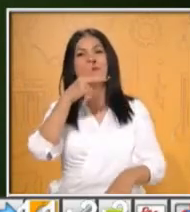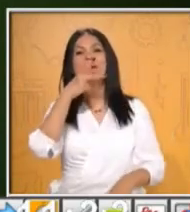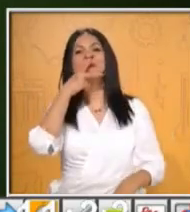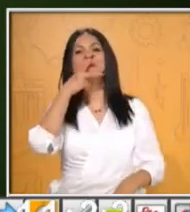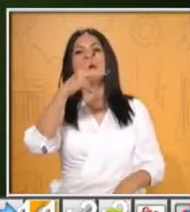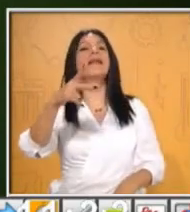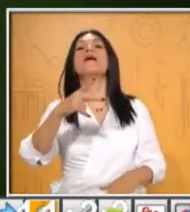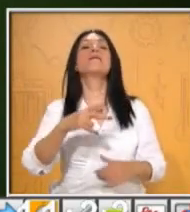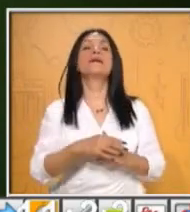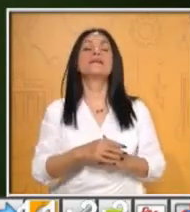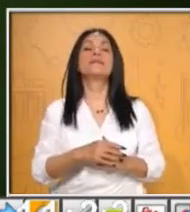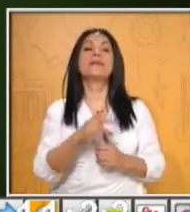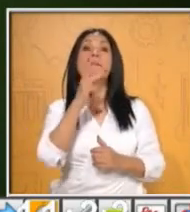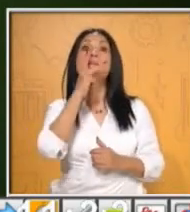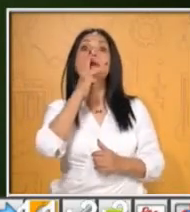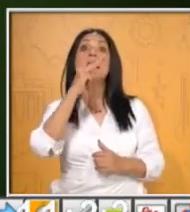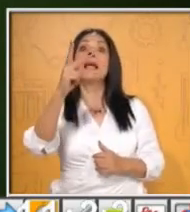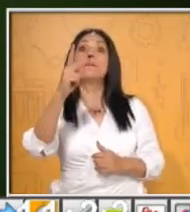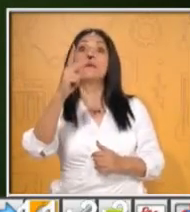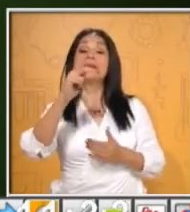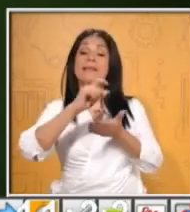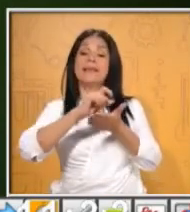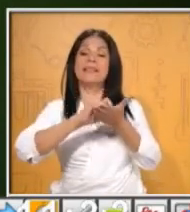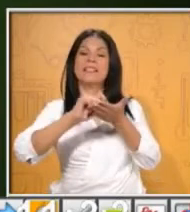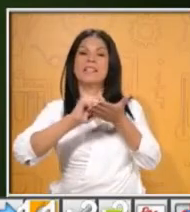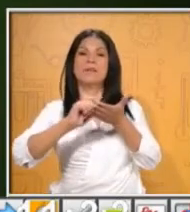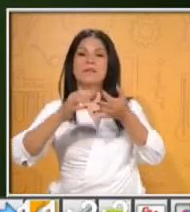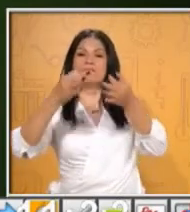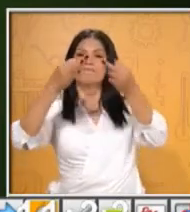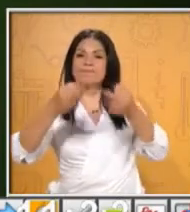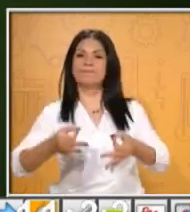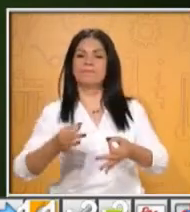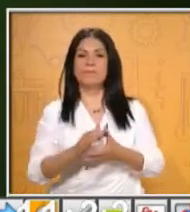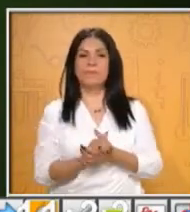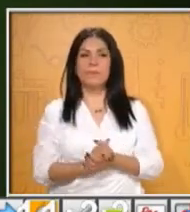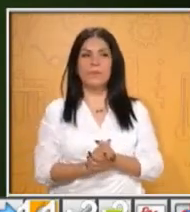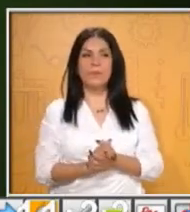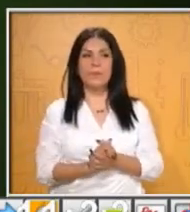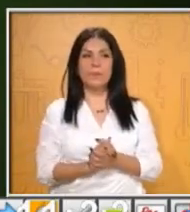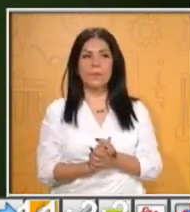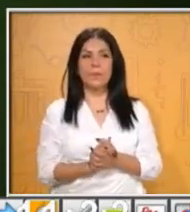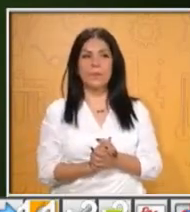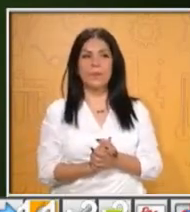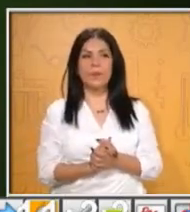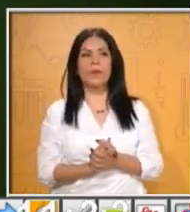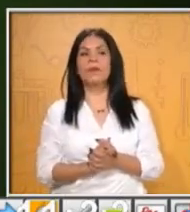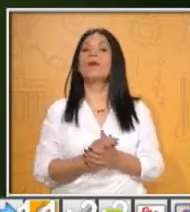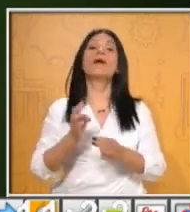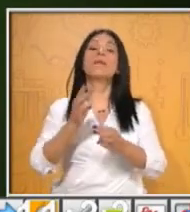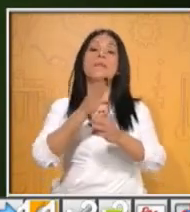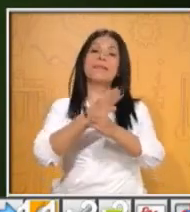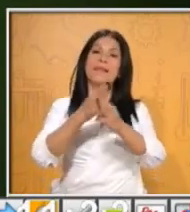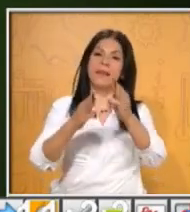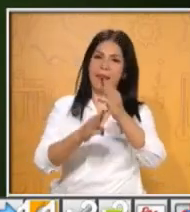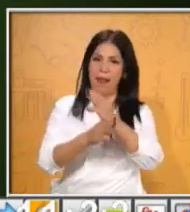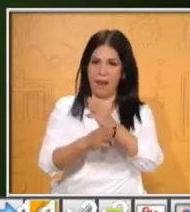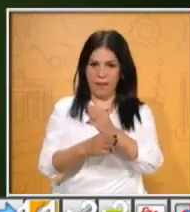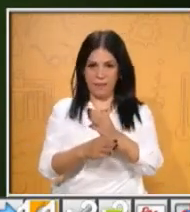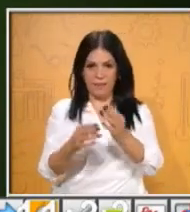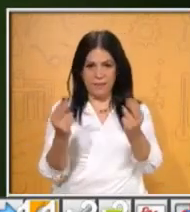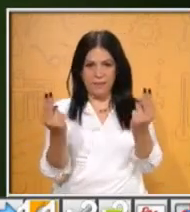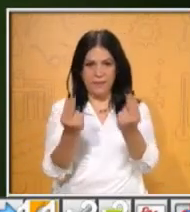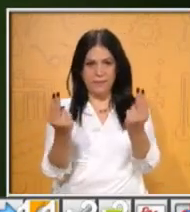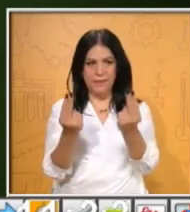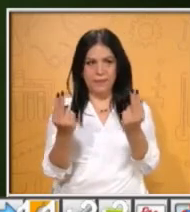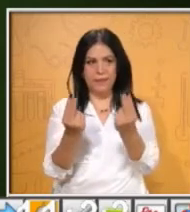en el diseño del material de la clase del día de hoy. Muy bien. Los materiales en esta ocasión, como ya se te pidió,